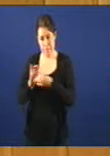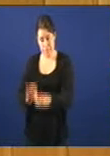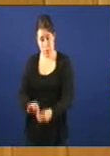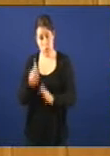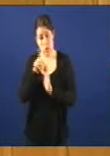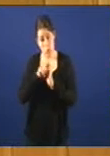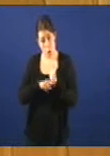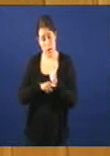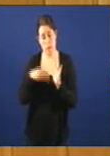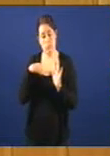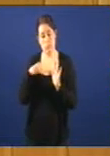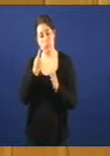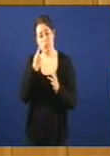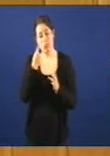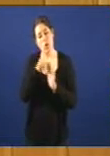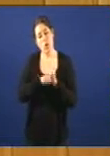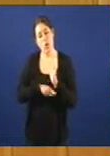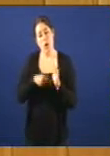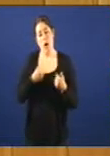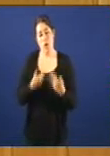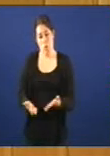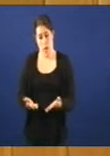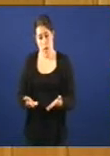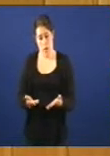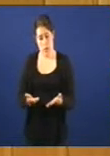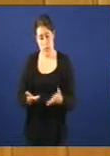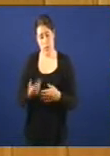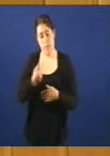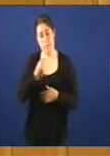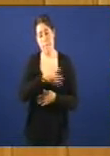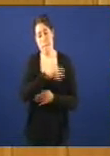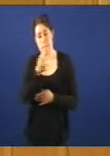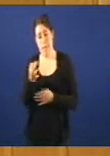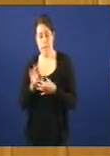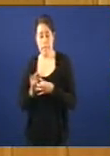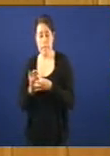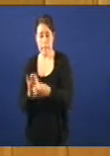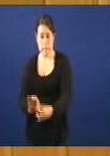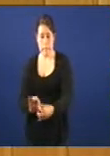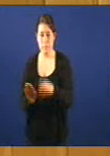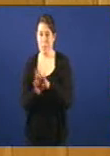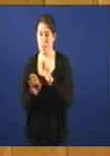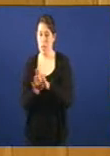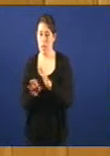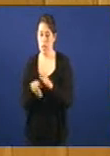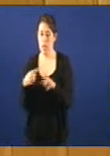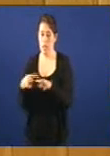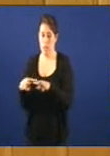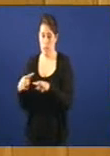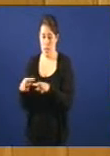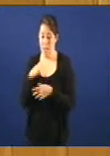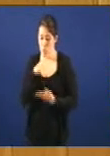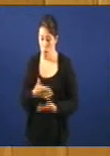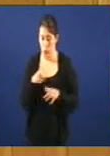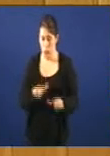axudas as condicións das axudas concedidas e a posibilidad de vincular as mermas á permanencia da actividade en a actual localización